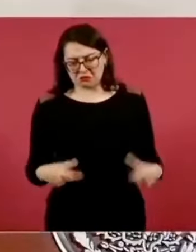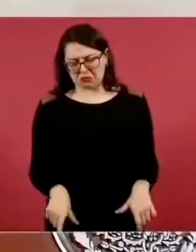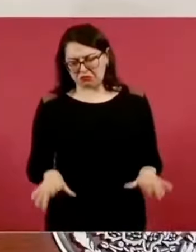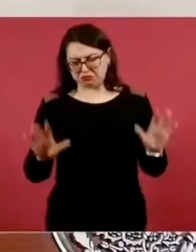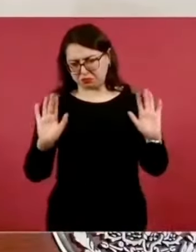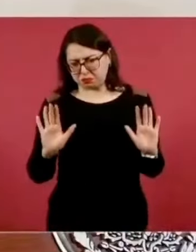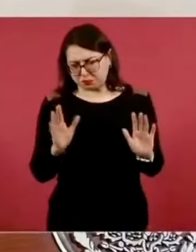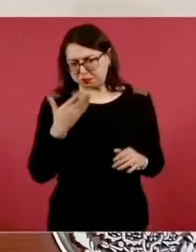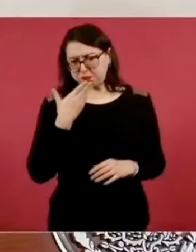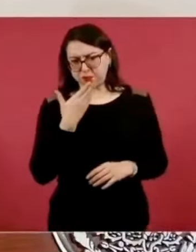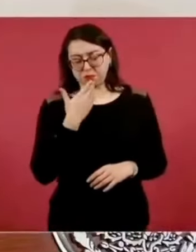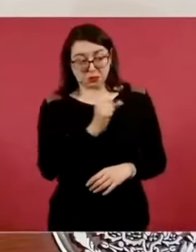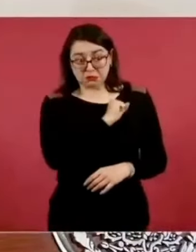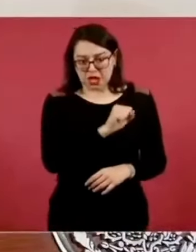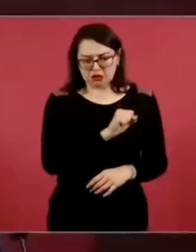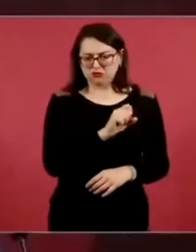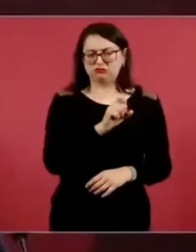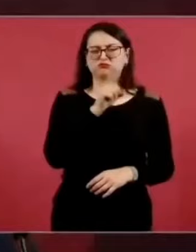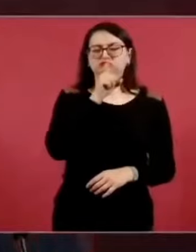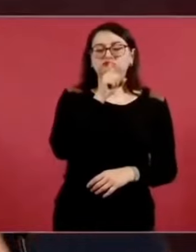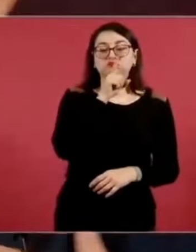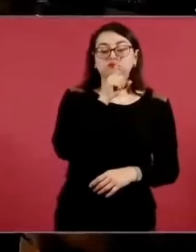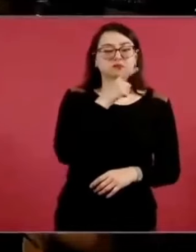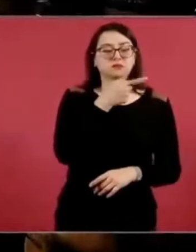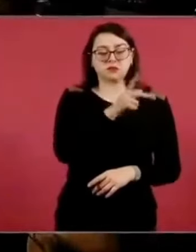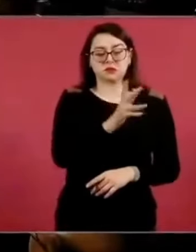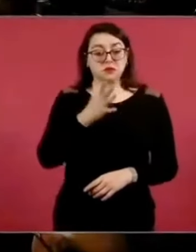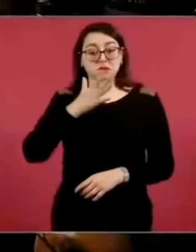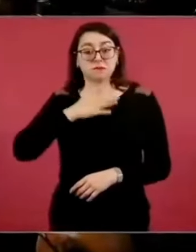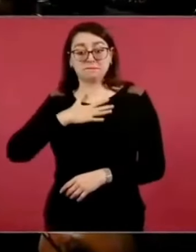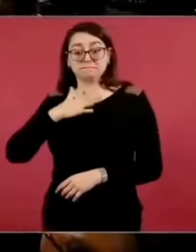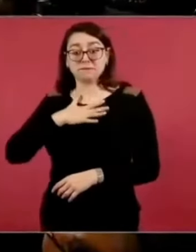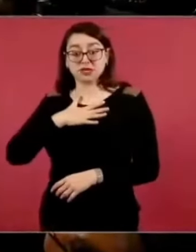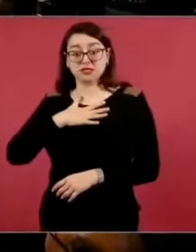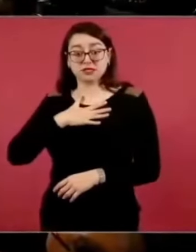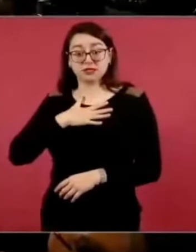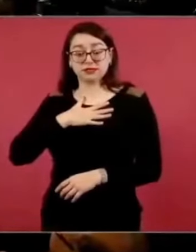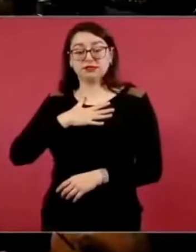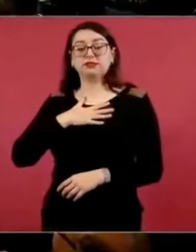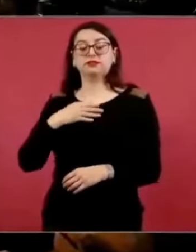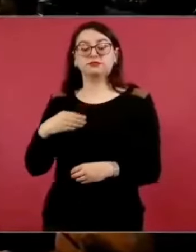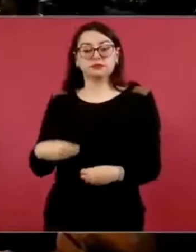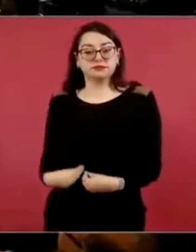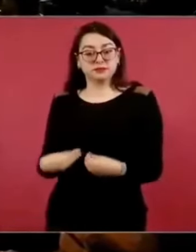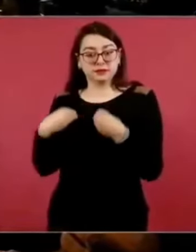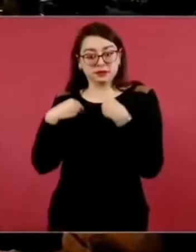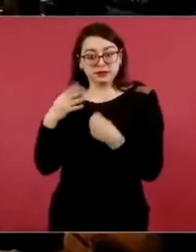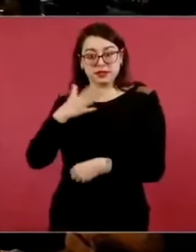Sencillamente, mi filosofía,